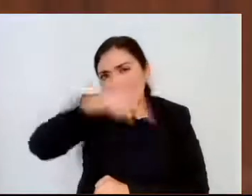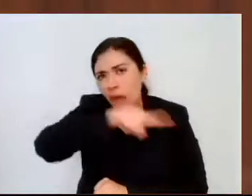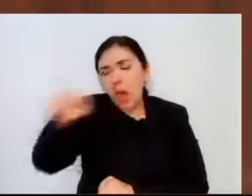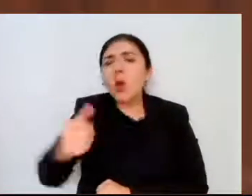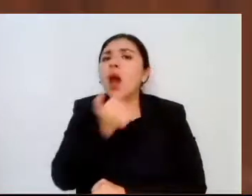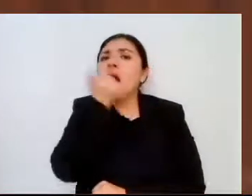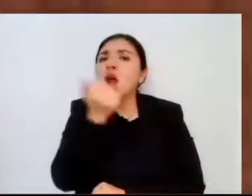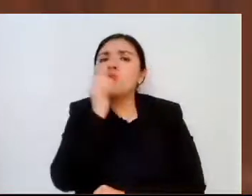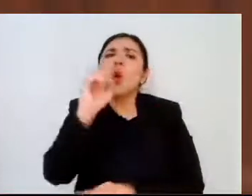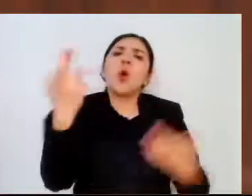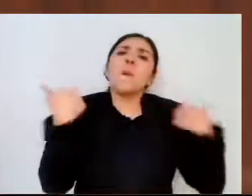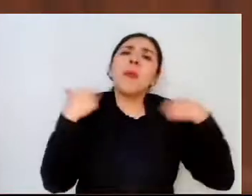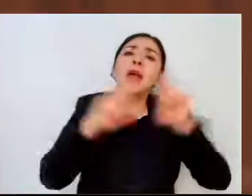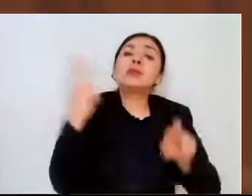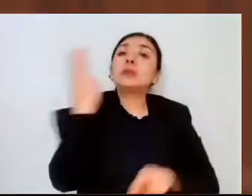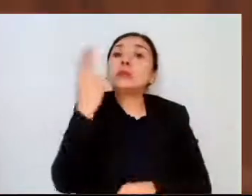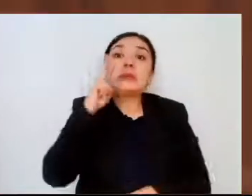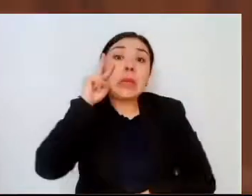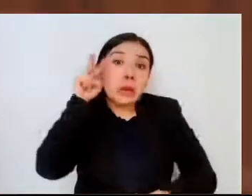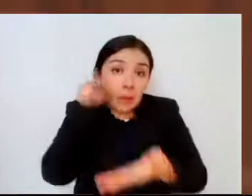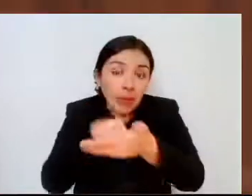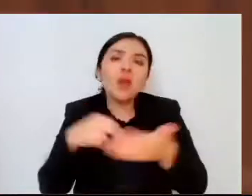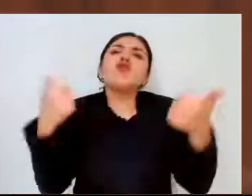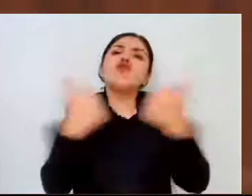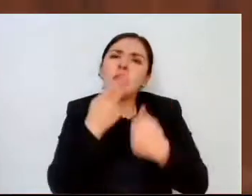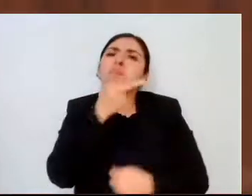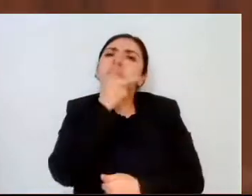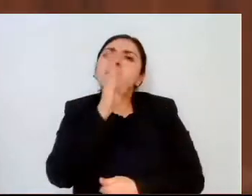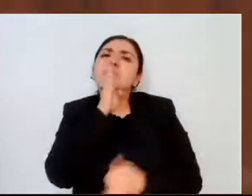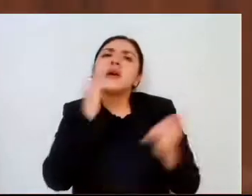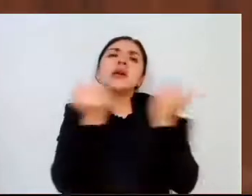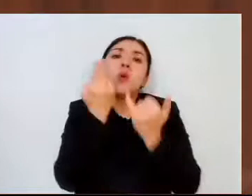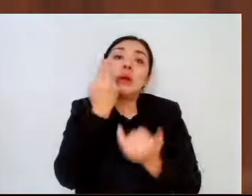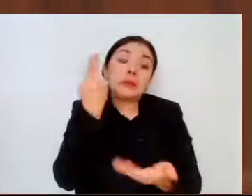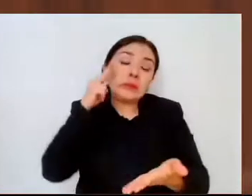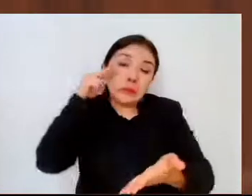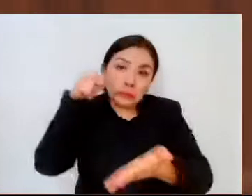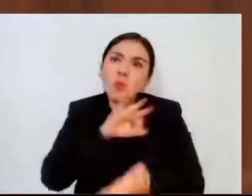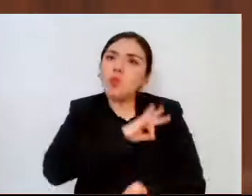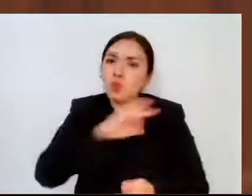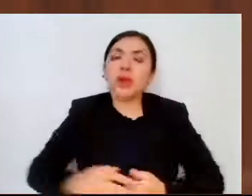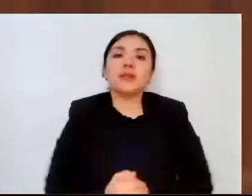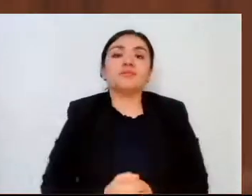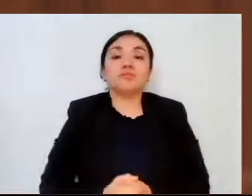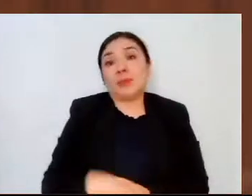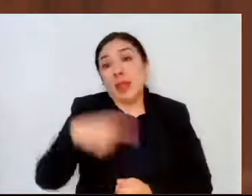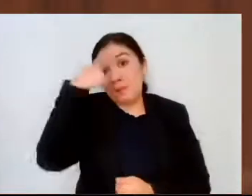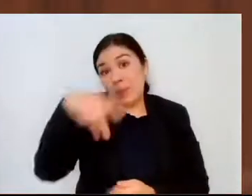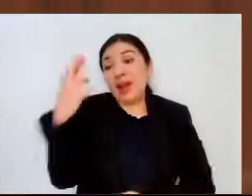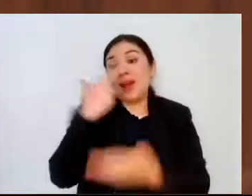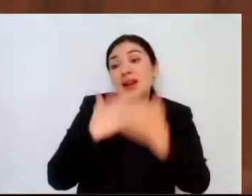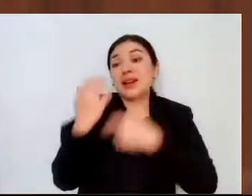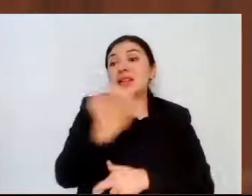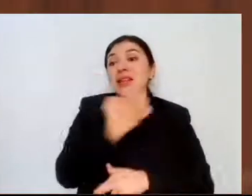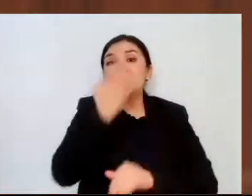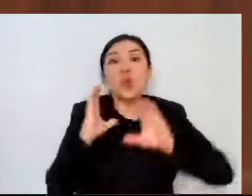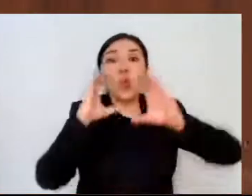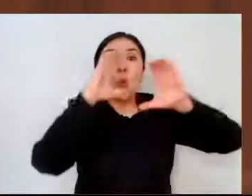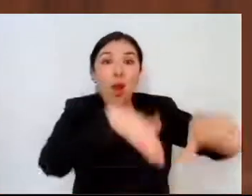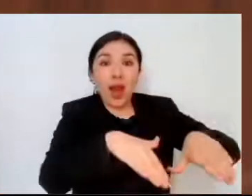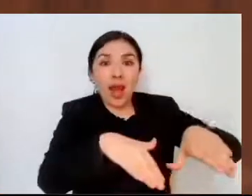docente y por supuesto de los padres de familia. El regreso a clases presenciales ha sido responsable,